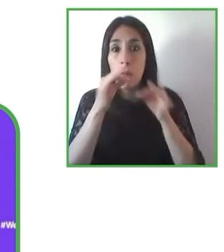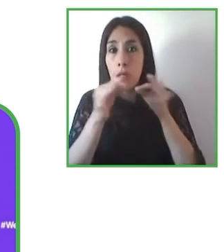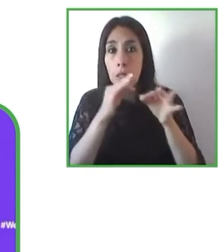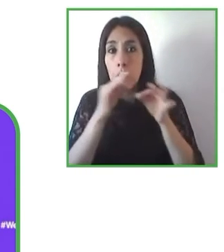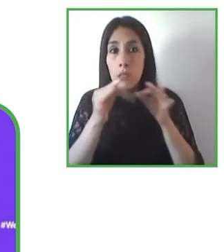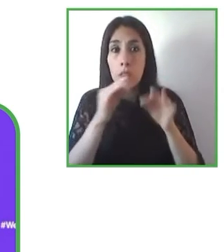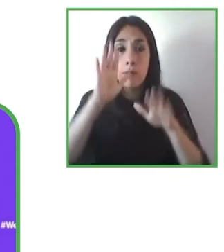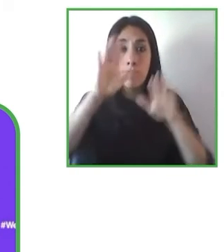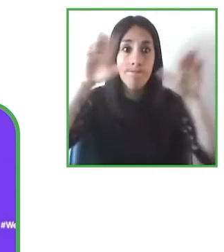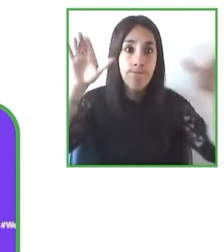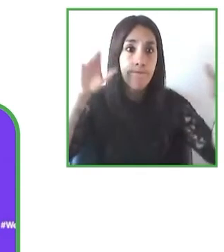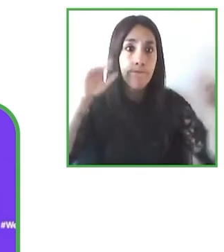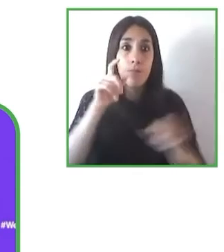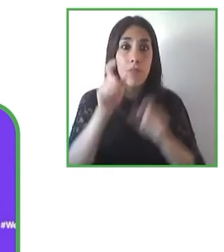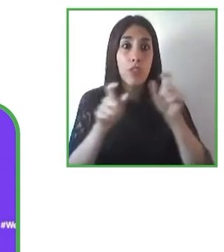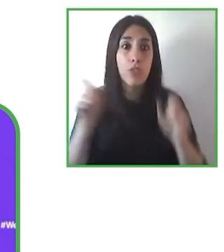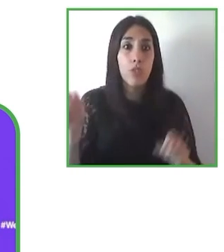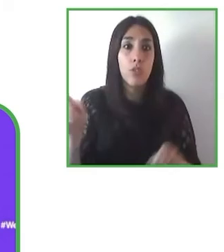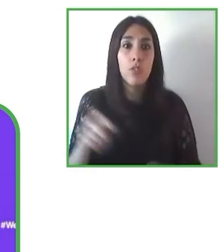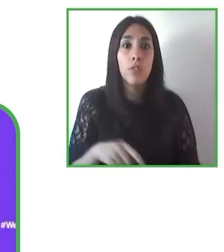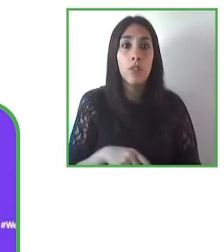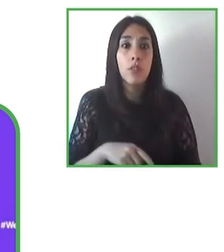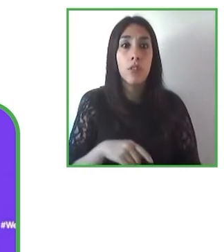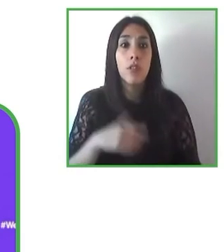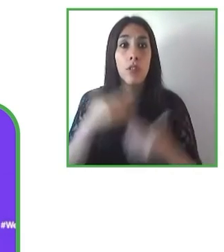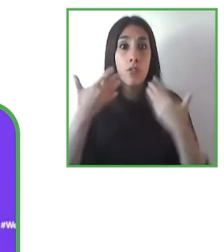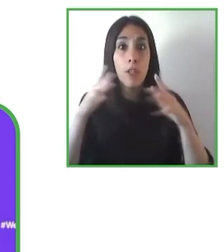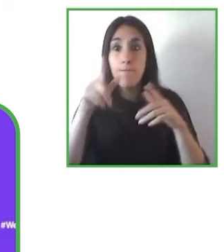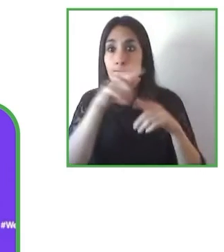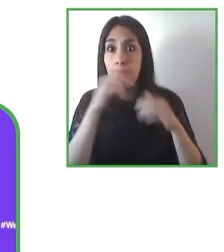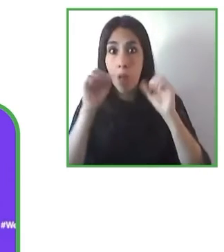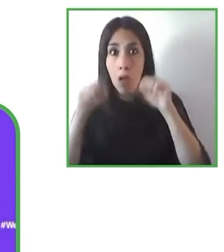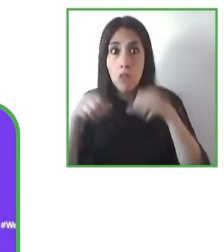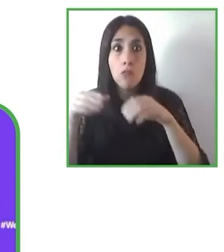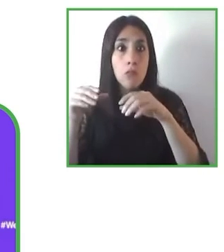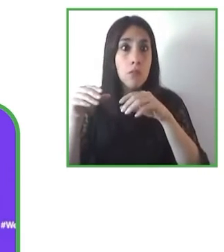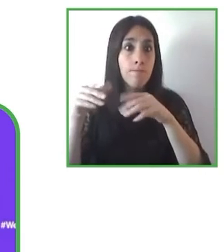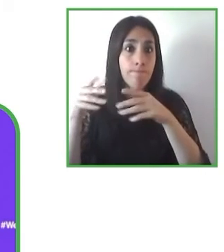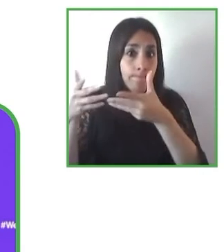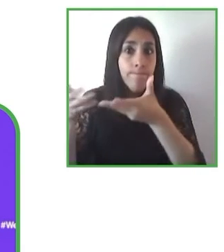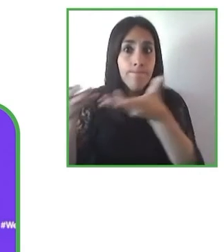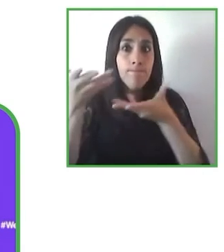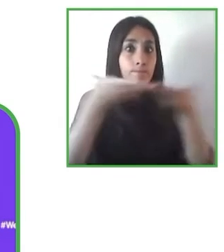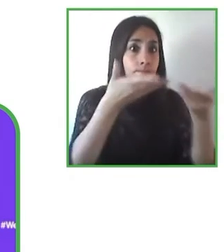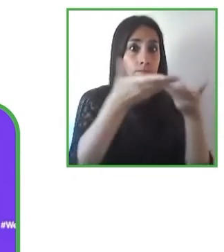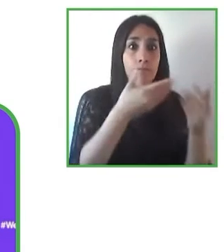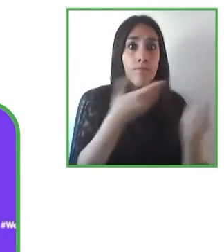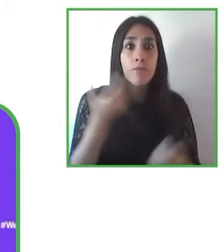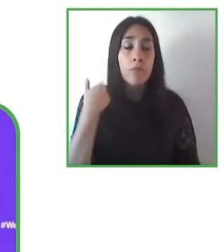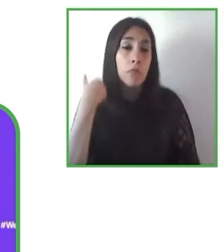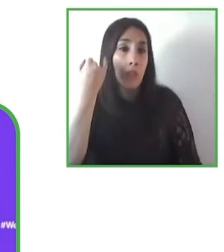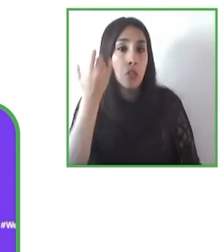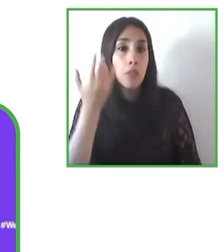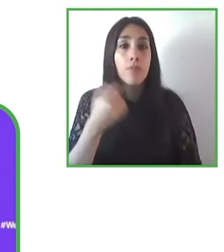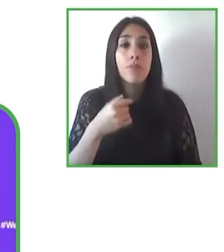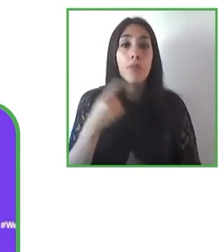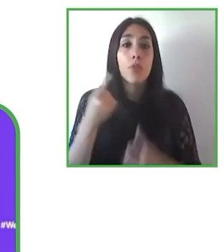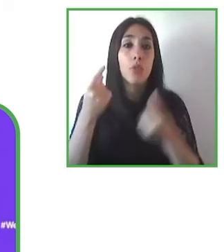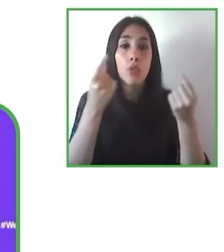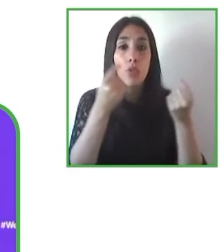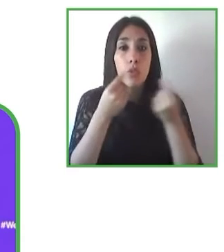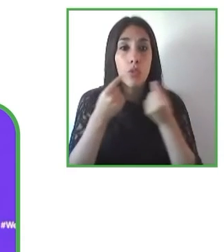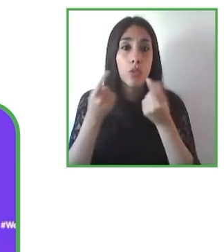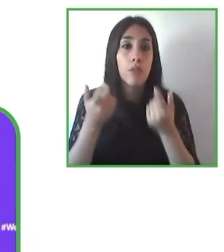socios que tomen en cuenta esas ideas cuando están generando sus productos y así podemos llegar a una